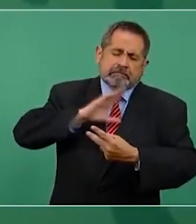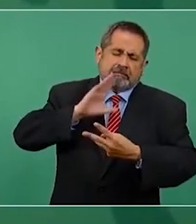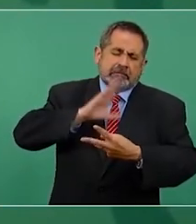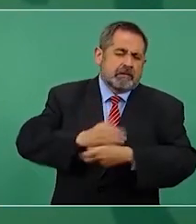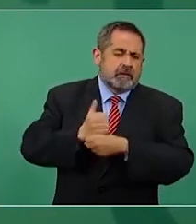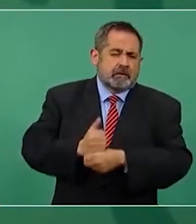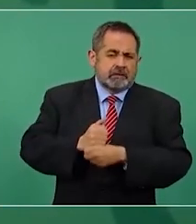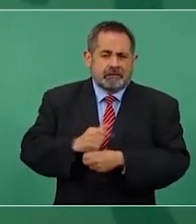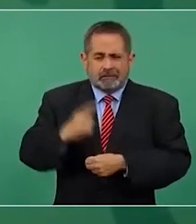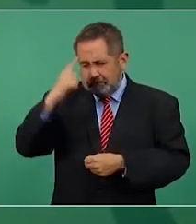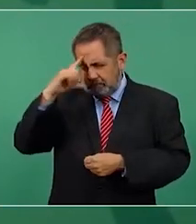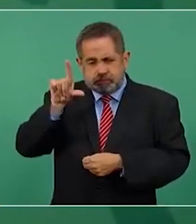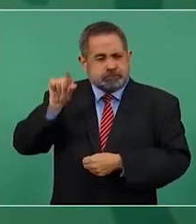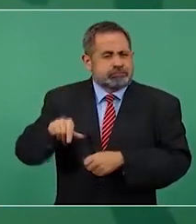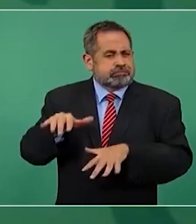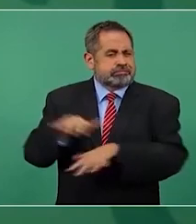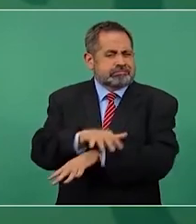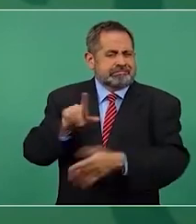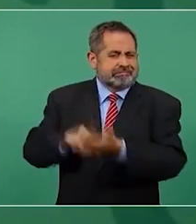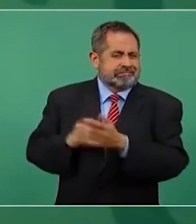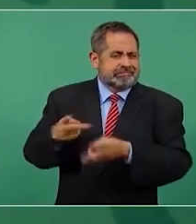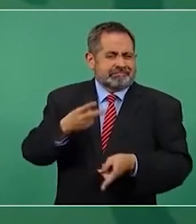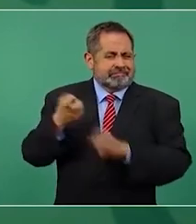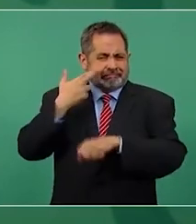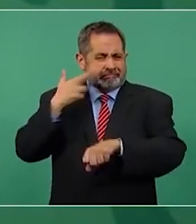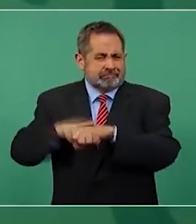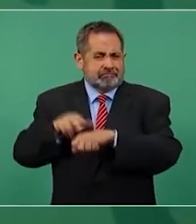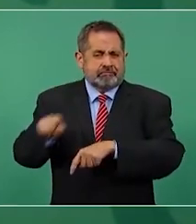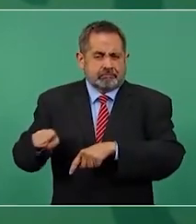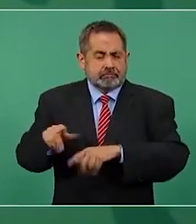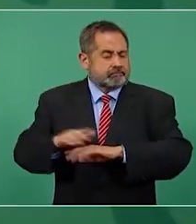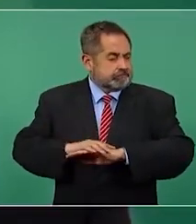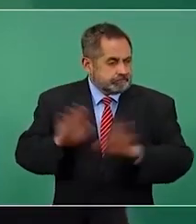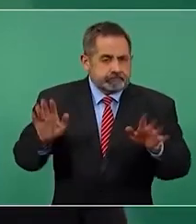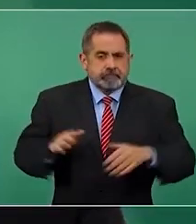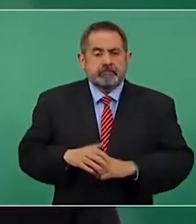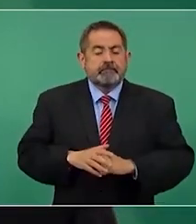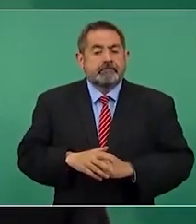mediocres y ladrones. Y ese